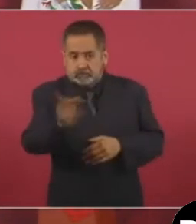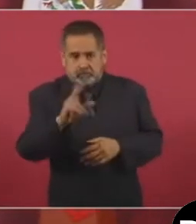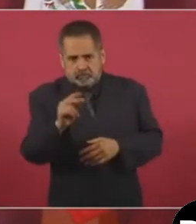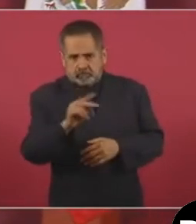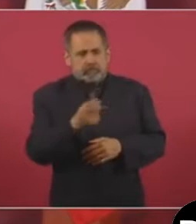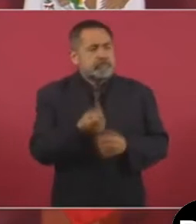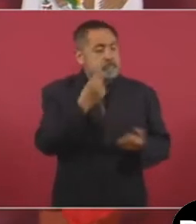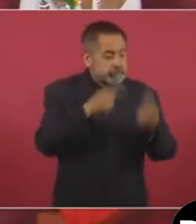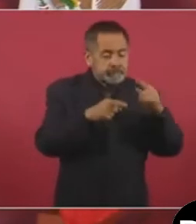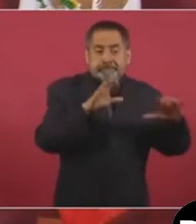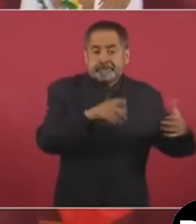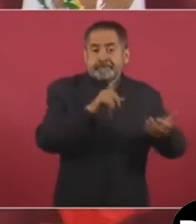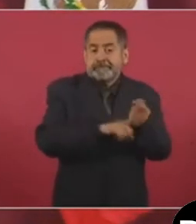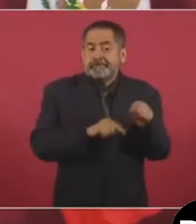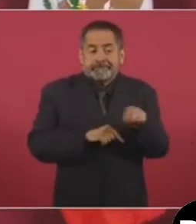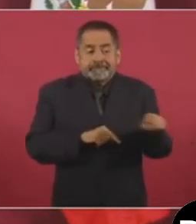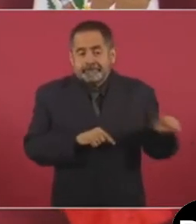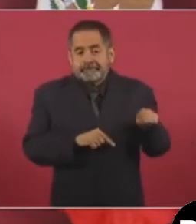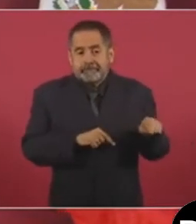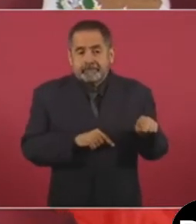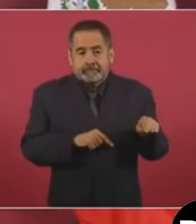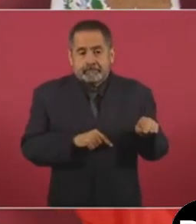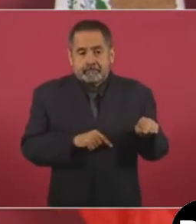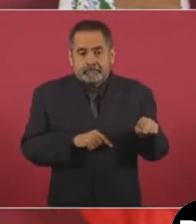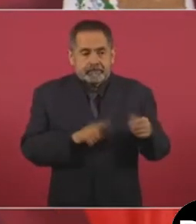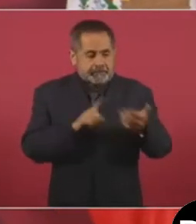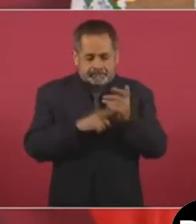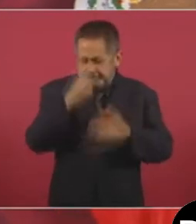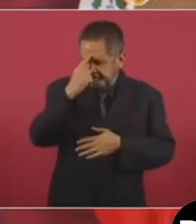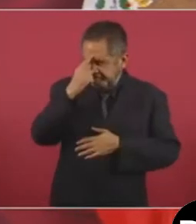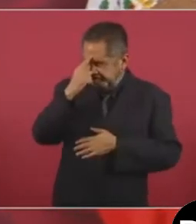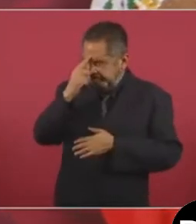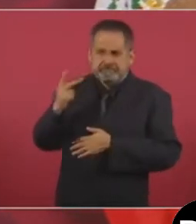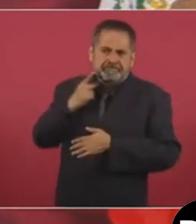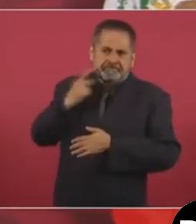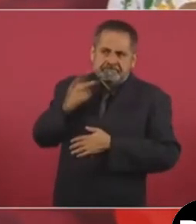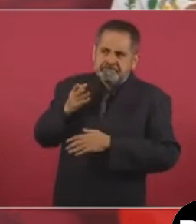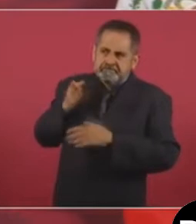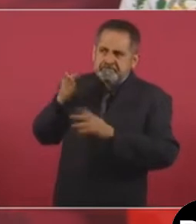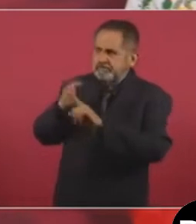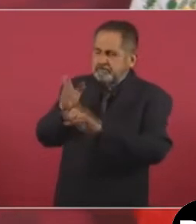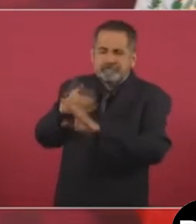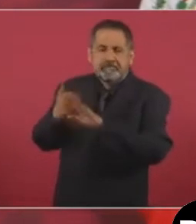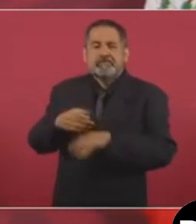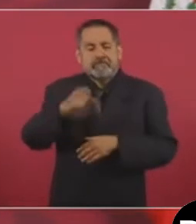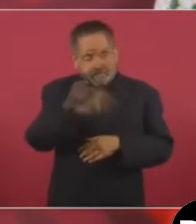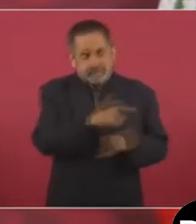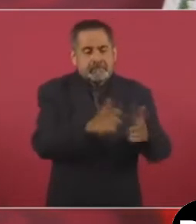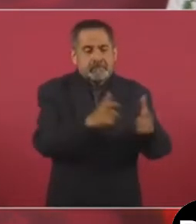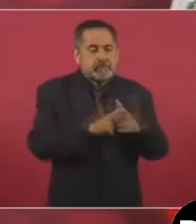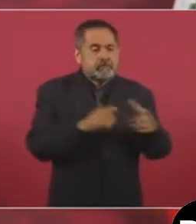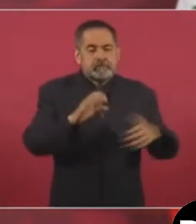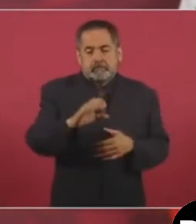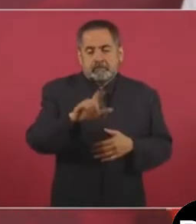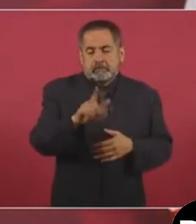hay quienes tienen un propósito político, como es el grupo de Claudio X.